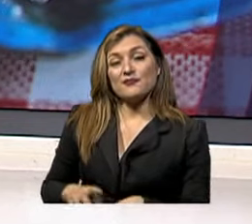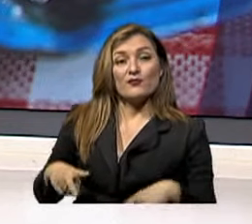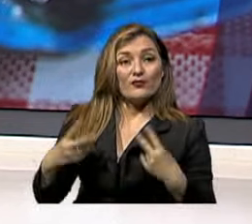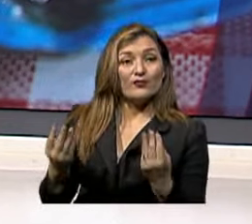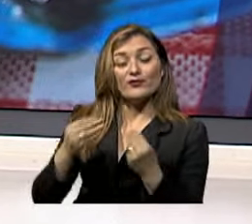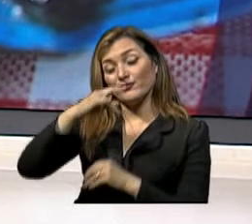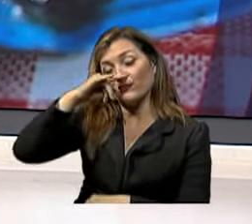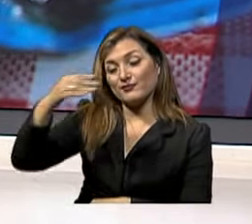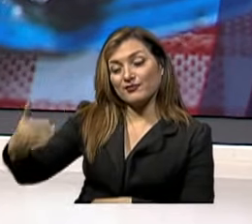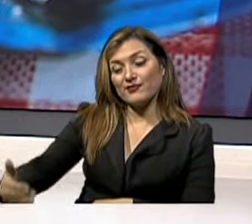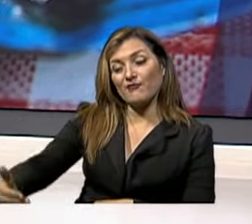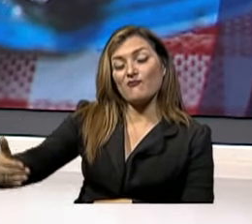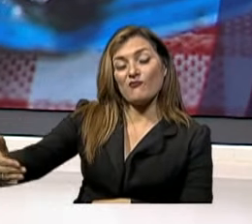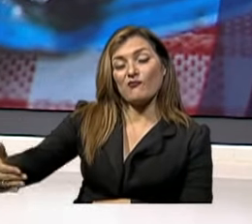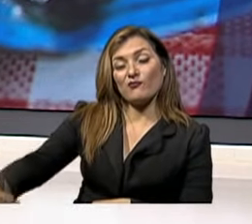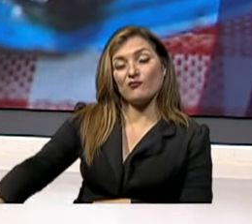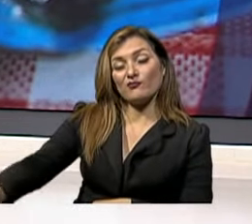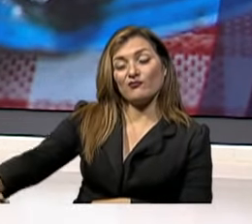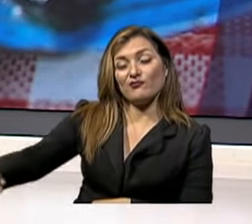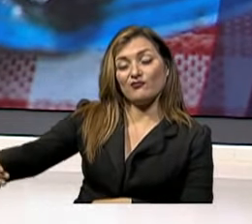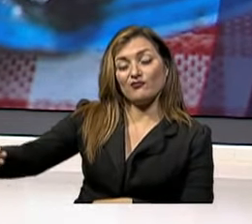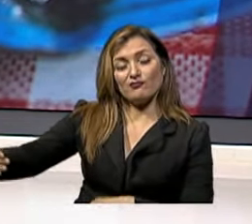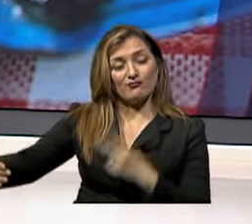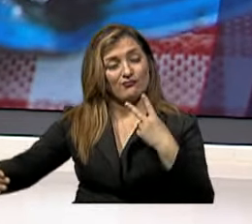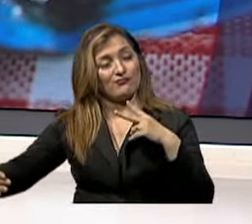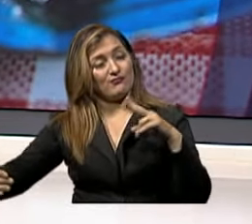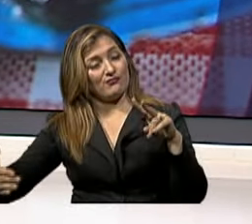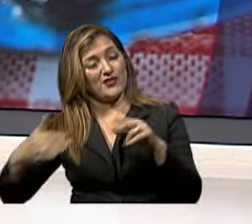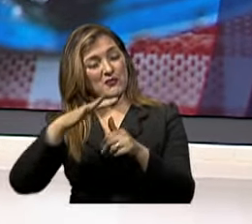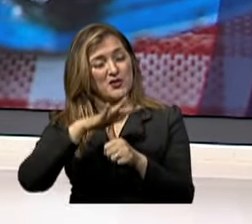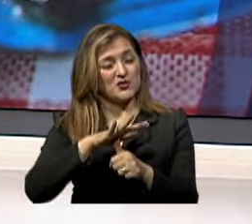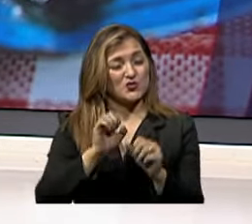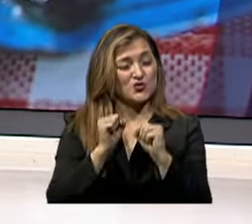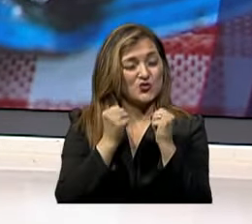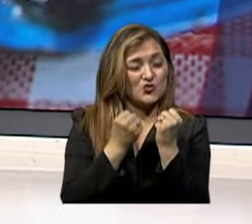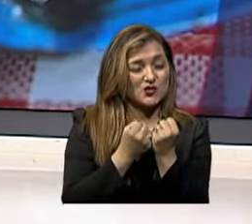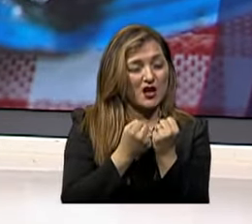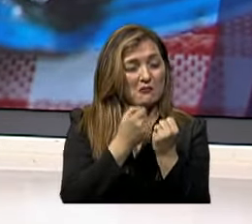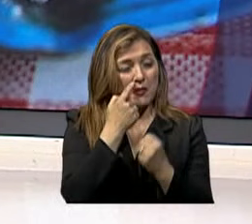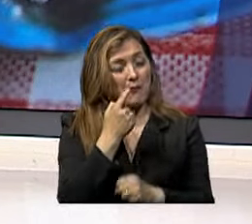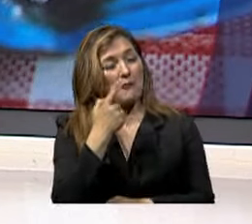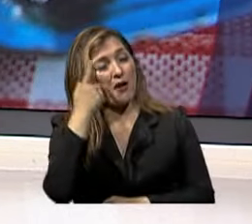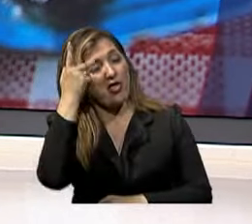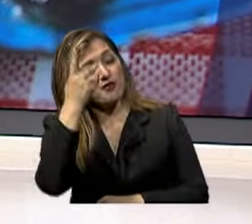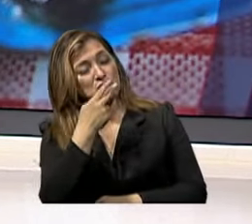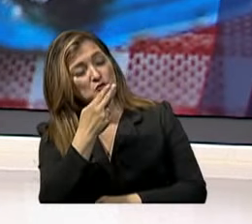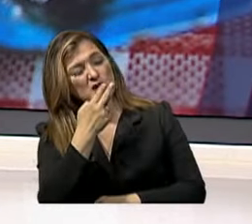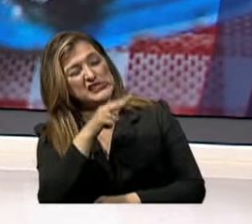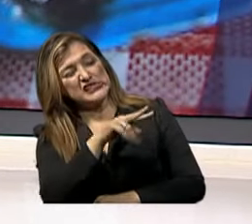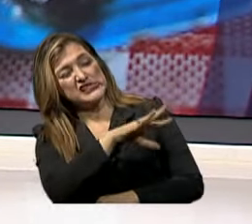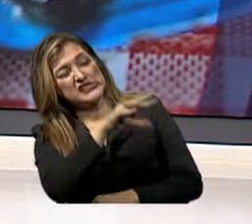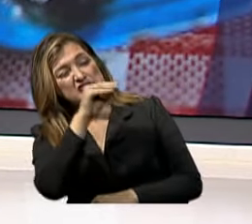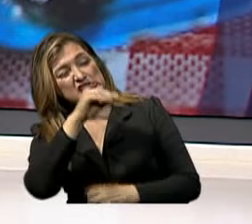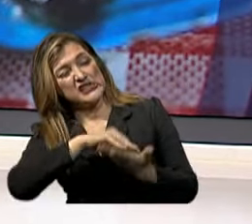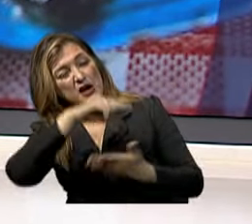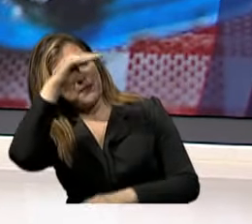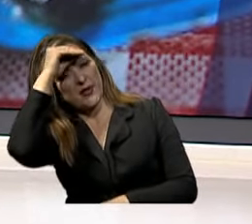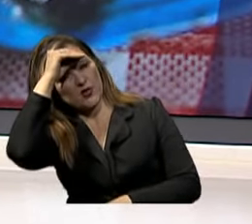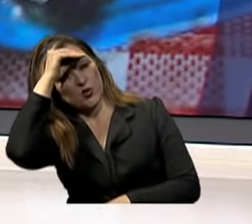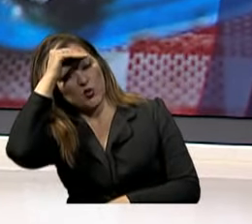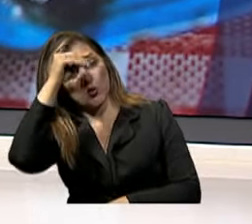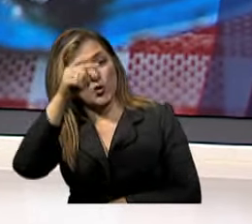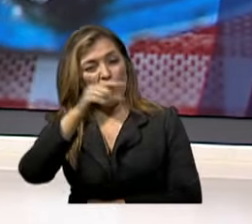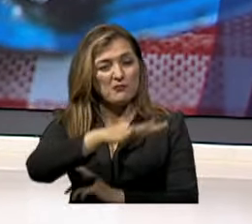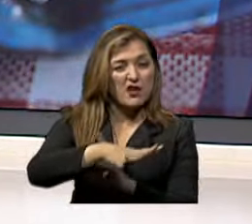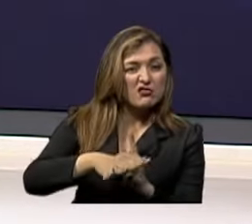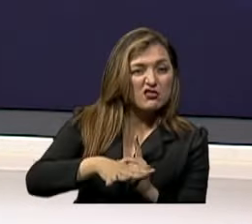de la infancia Tal vez donde, por múltiples factores Presión social, a veces genético Los padres fuman, el medio ambiente La conducta social